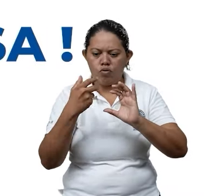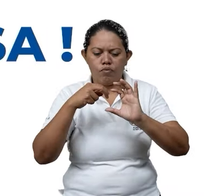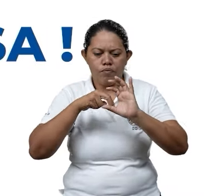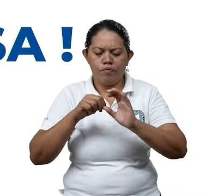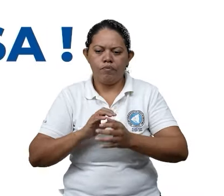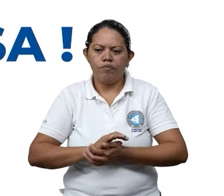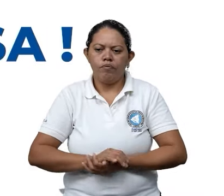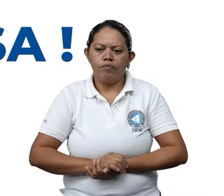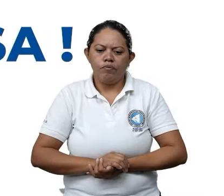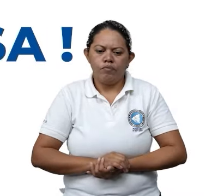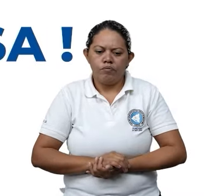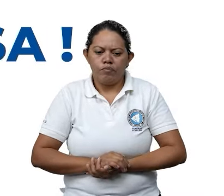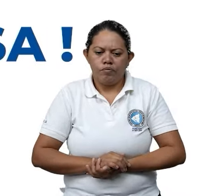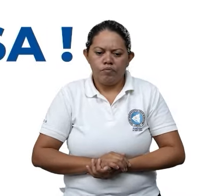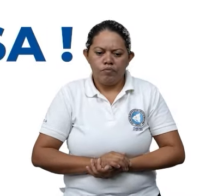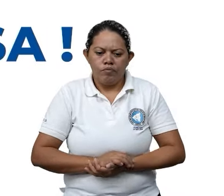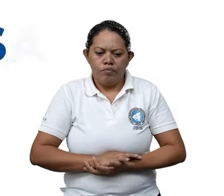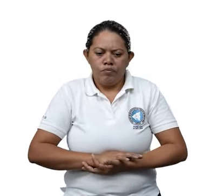todos.